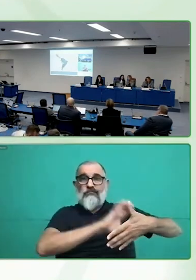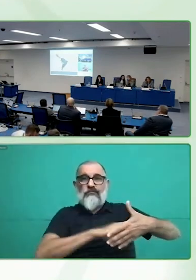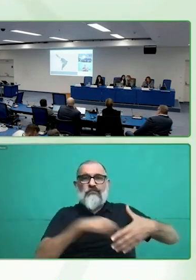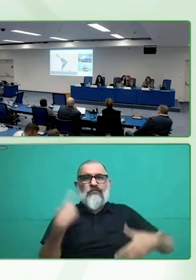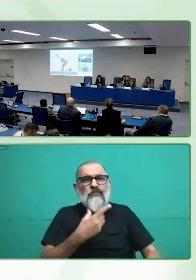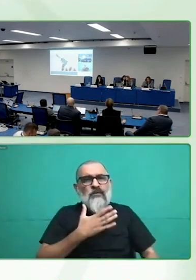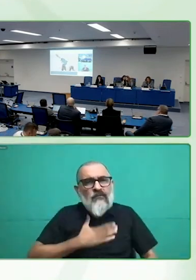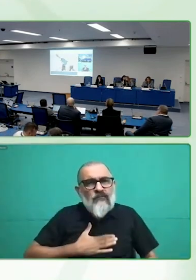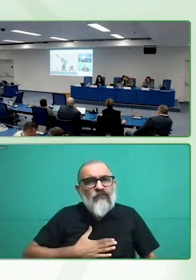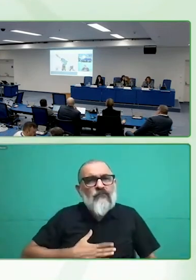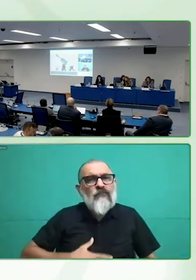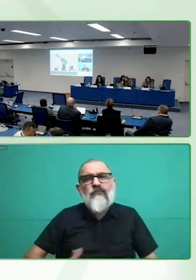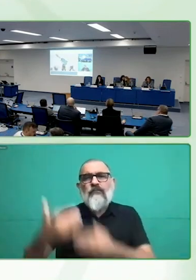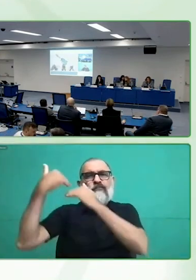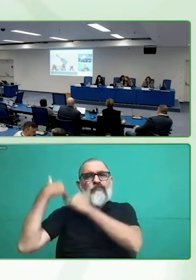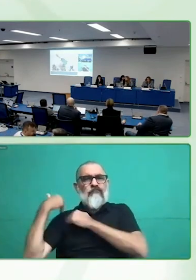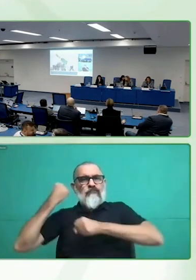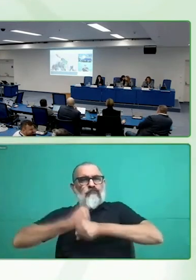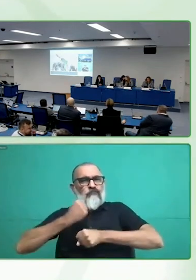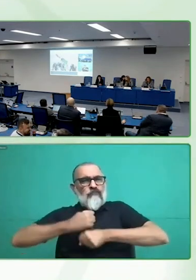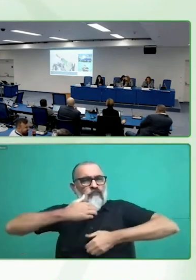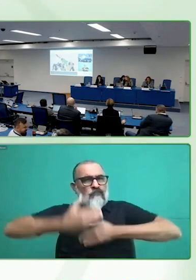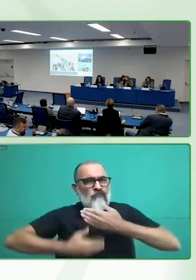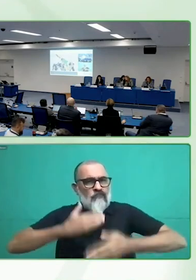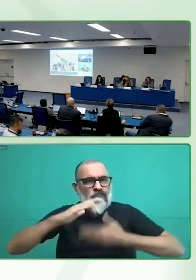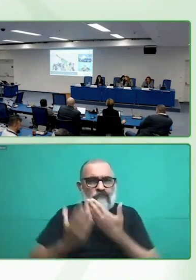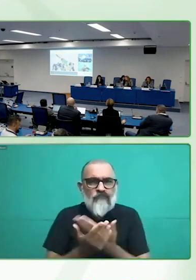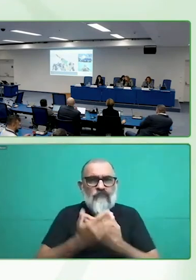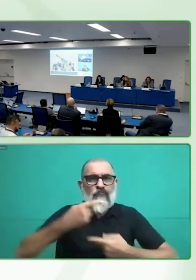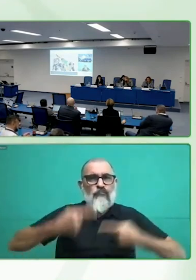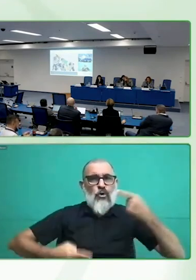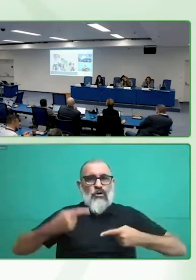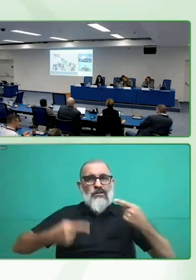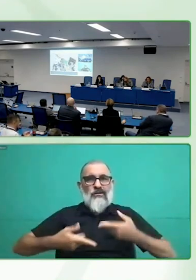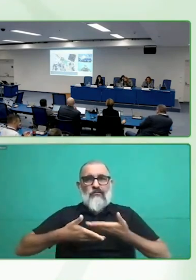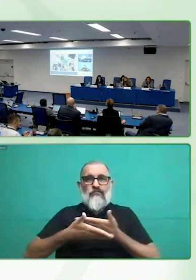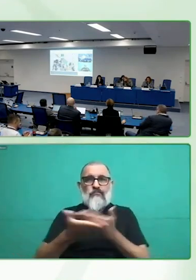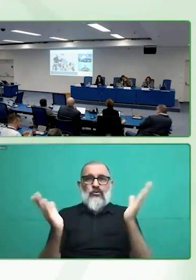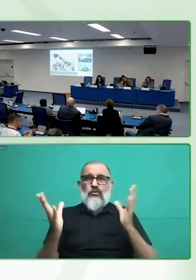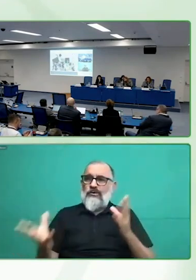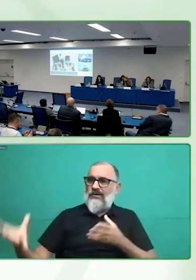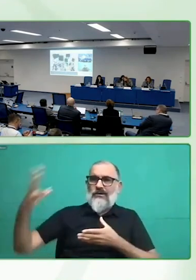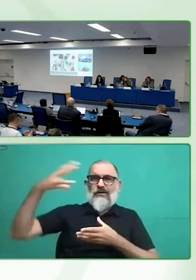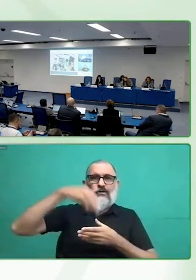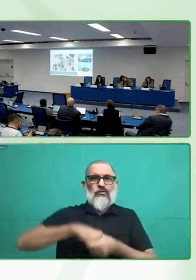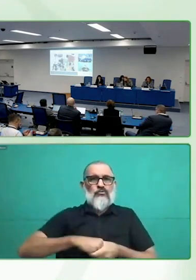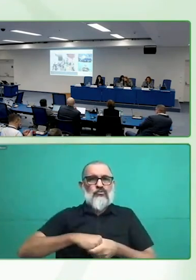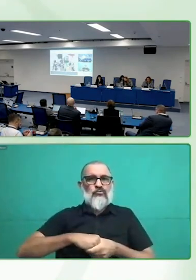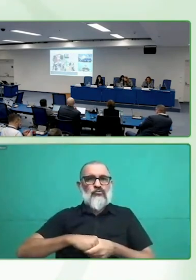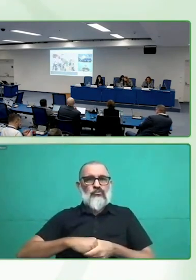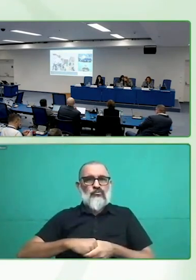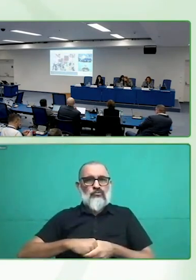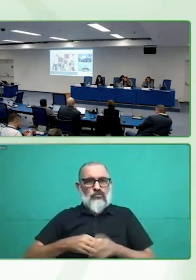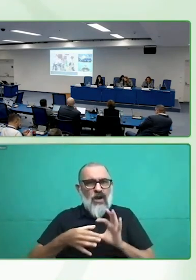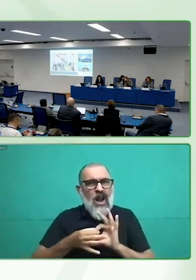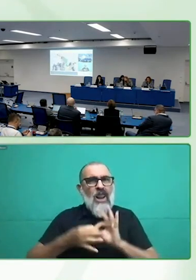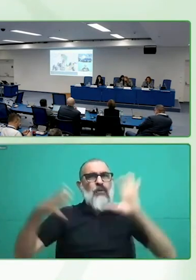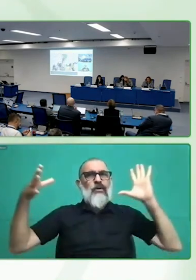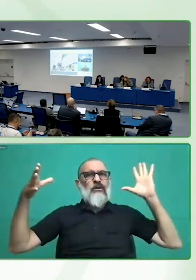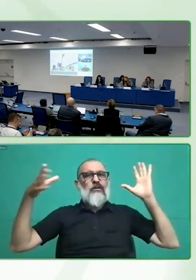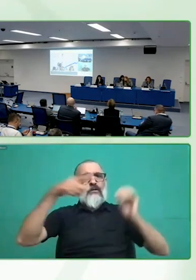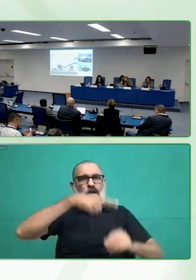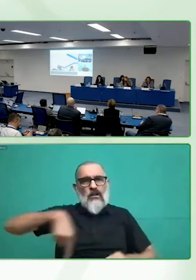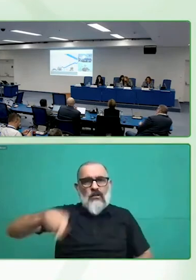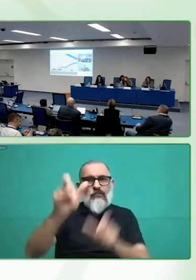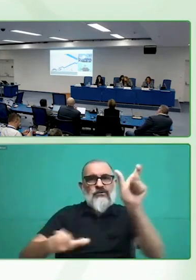políticas públicas para la inclusión y la libertad de las personas con discapacidad. Queremos tener